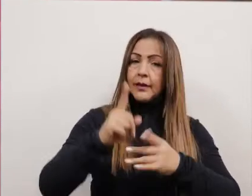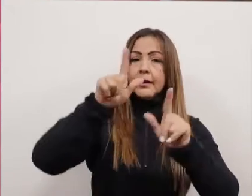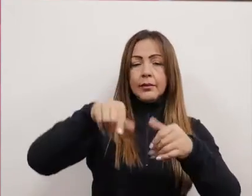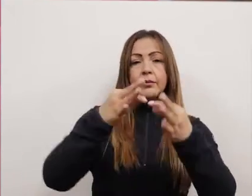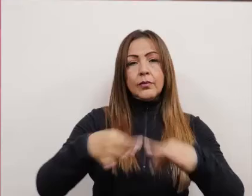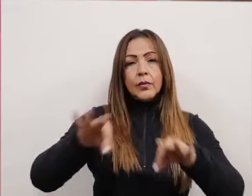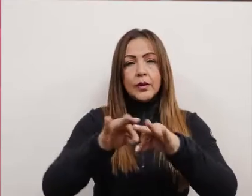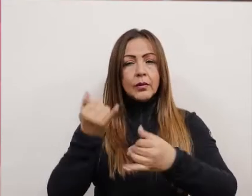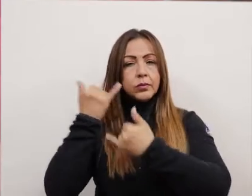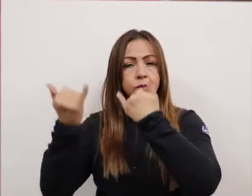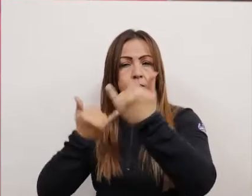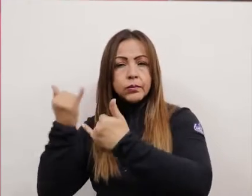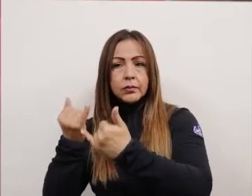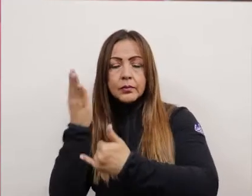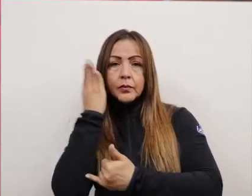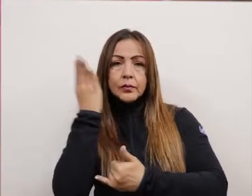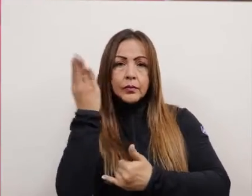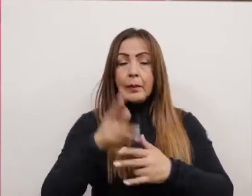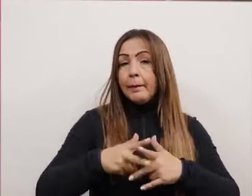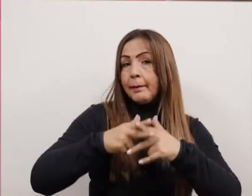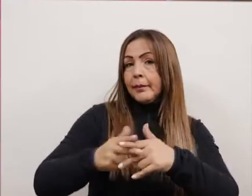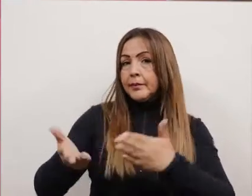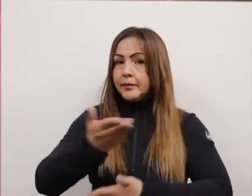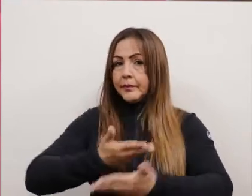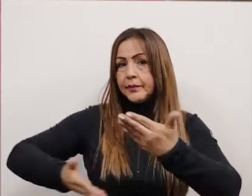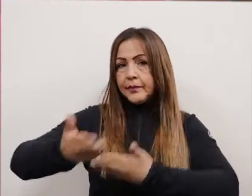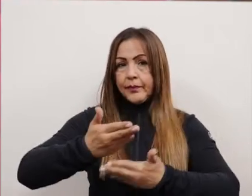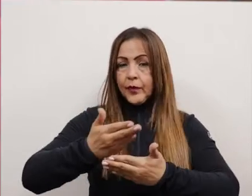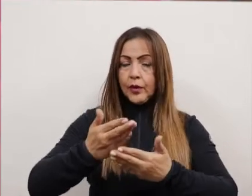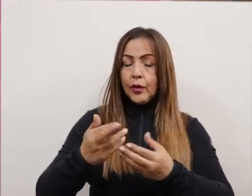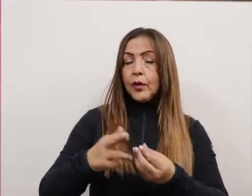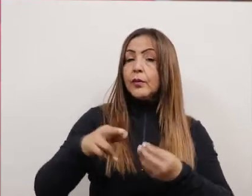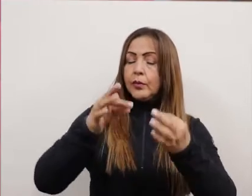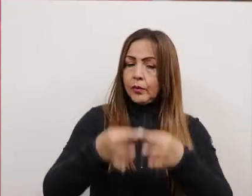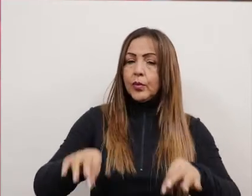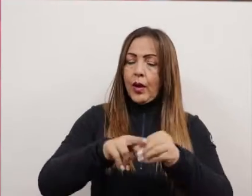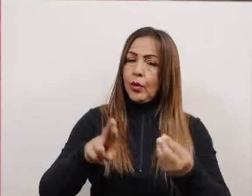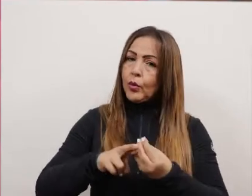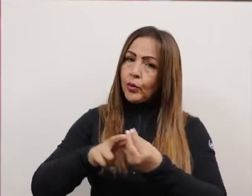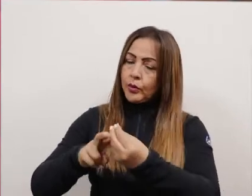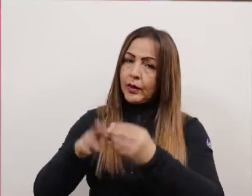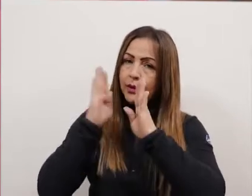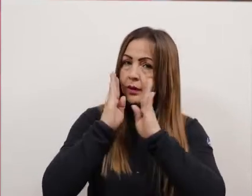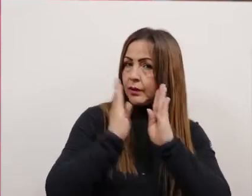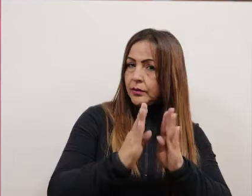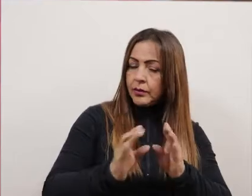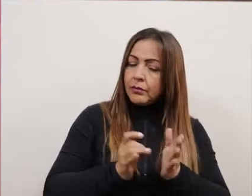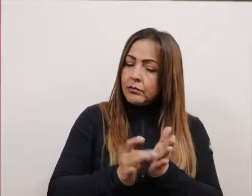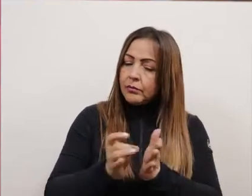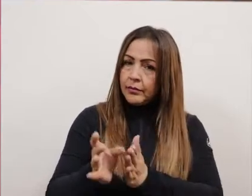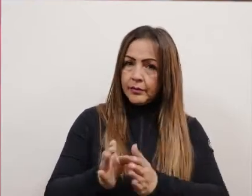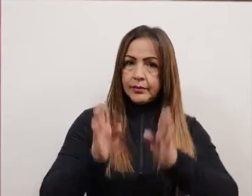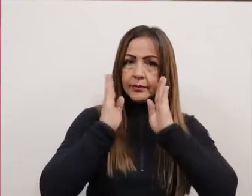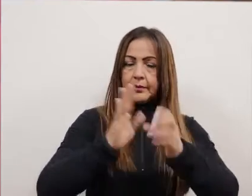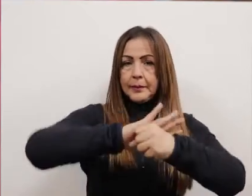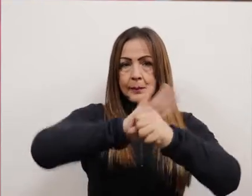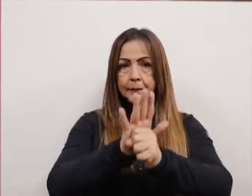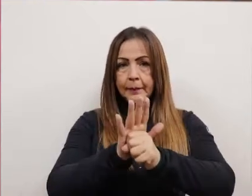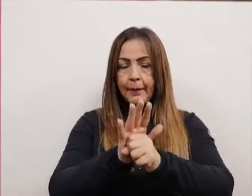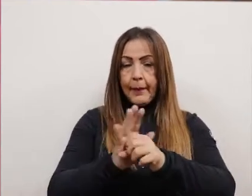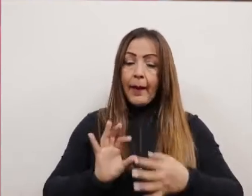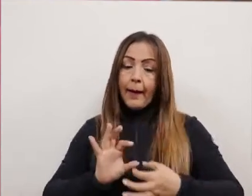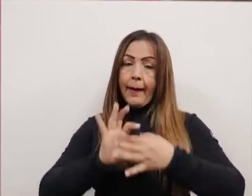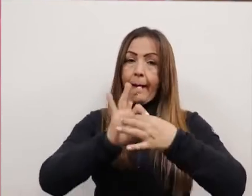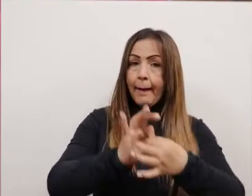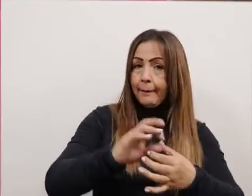al día, los 7 días de la semana y también generamos un directorio completo de cada uno de los prestadores de la ciudad para validar la ruta de atención de la